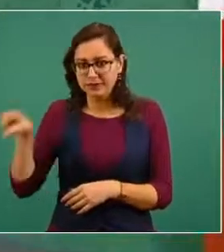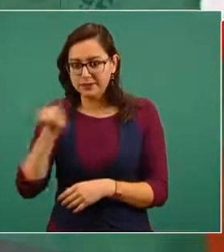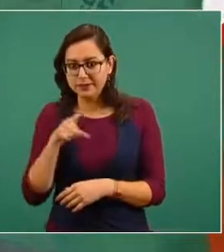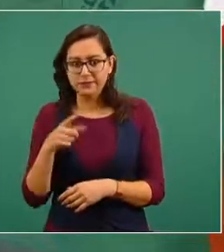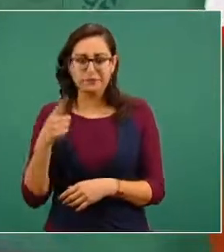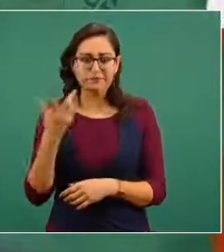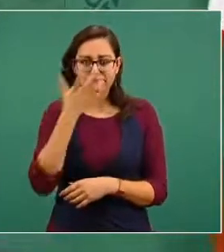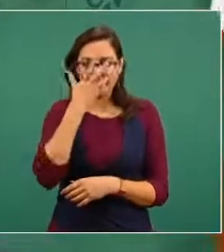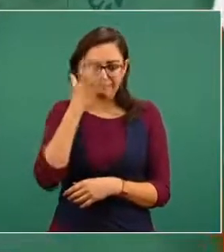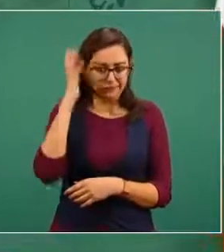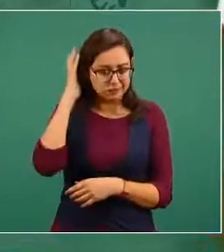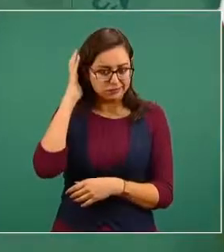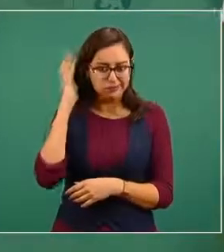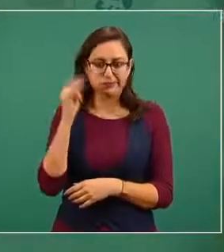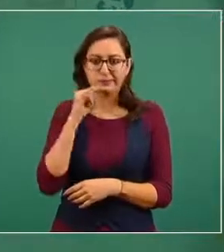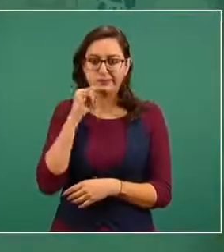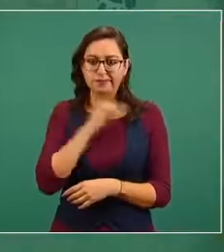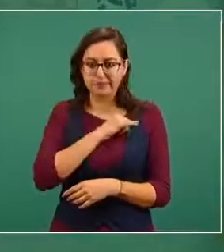hipócritas